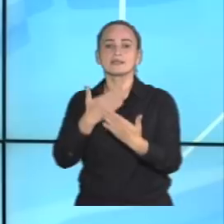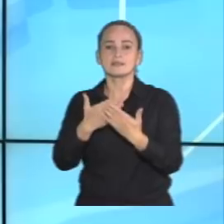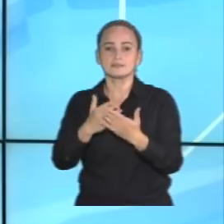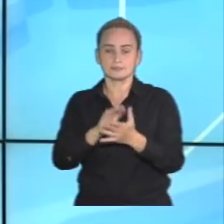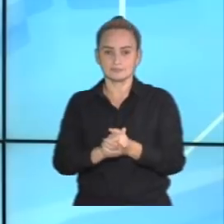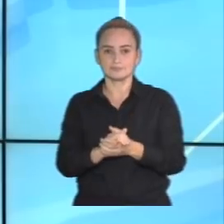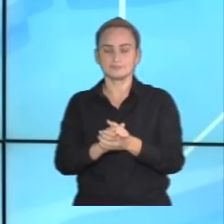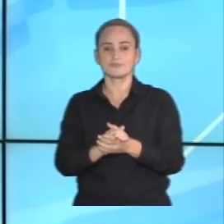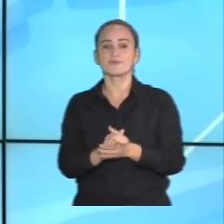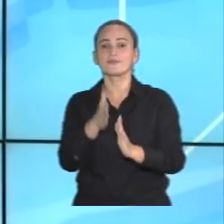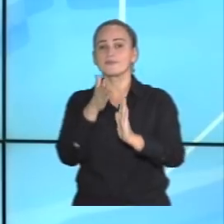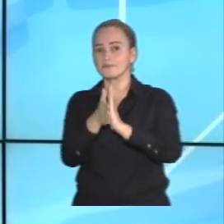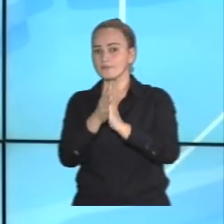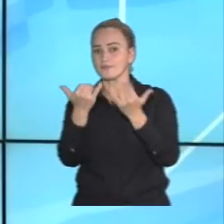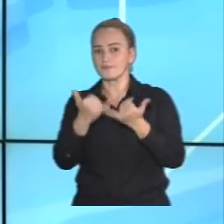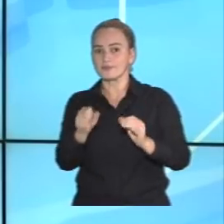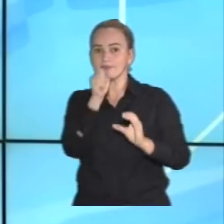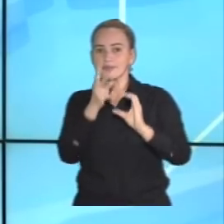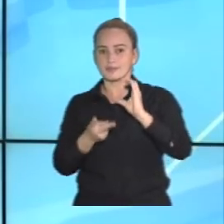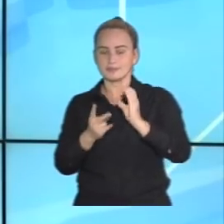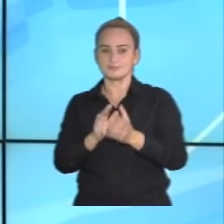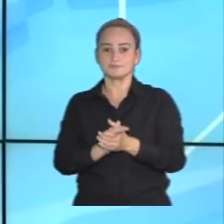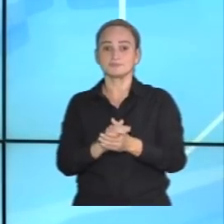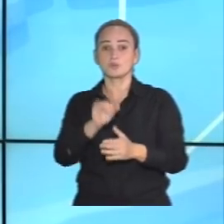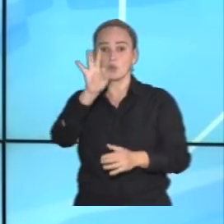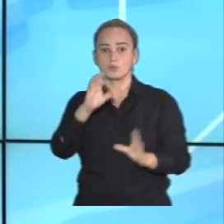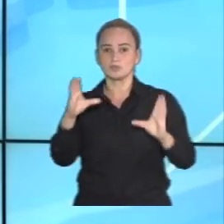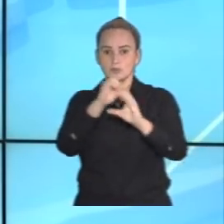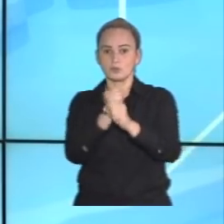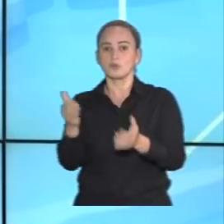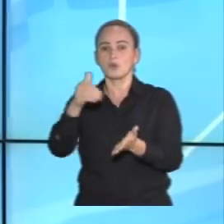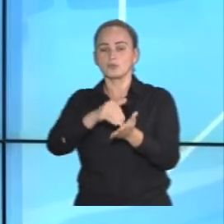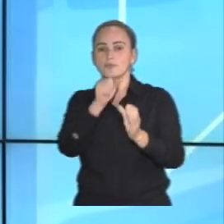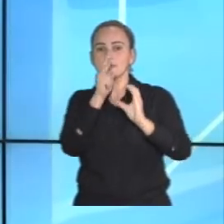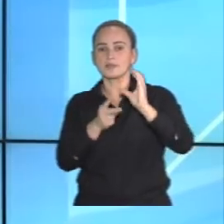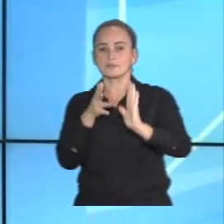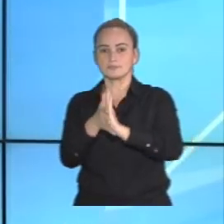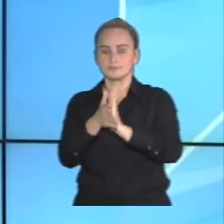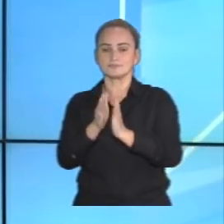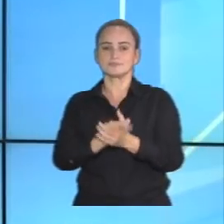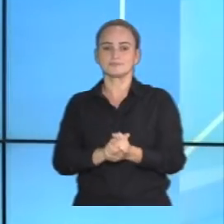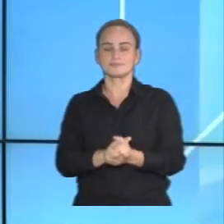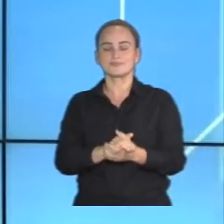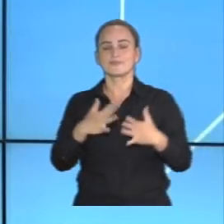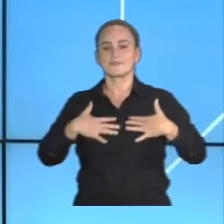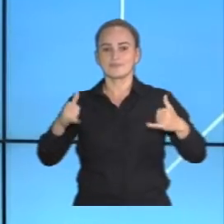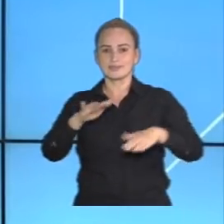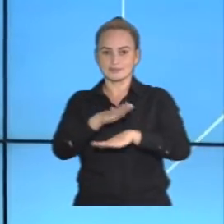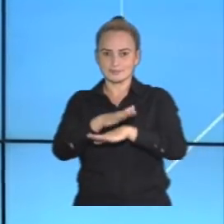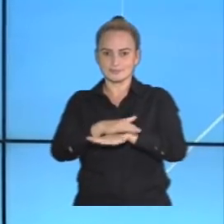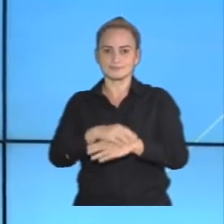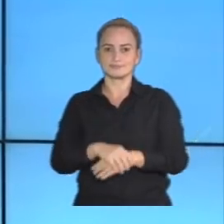muchas gracias. Hasta aquí la información en Noticentro 1 CMI. A las 8 de la noche, una nueva emisión de Noticias. Feliz tarde. Noticentro 1 CMI.